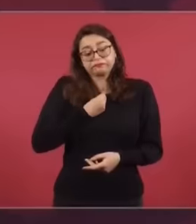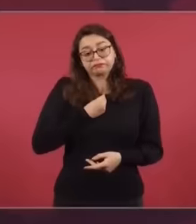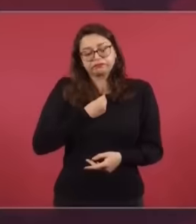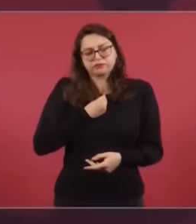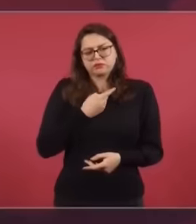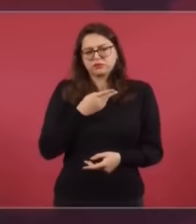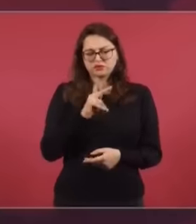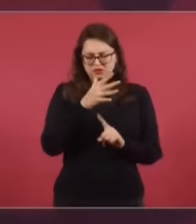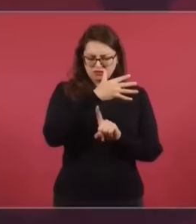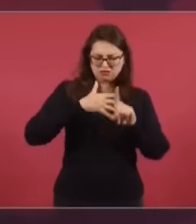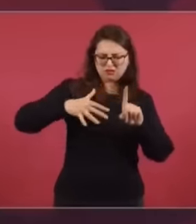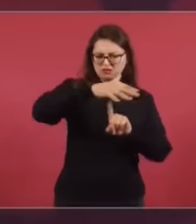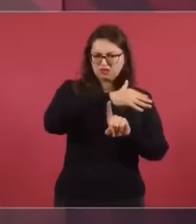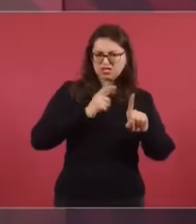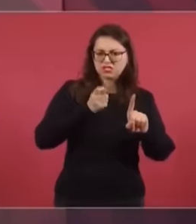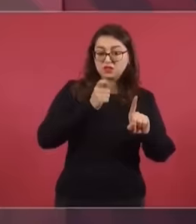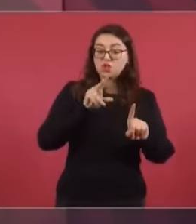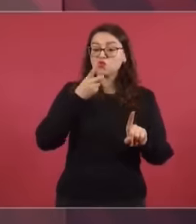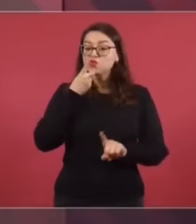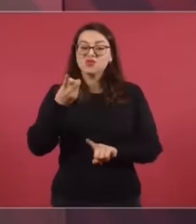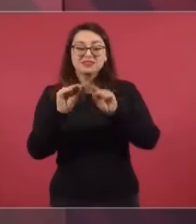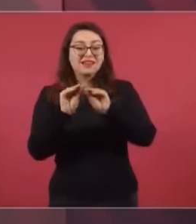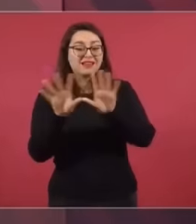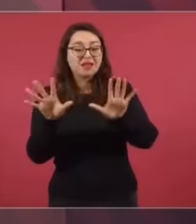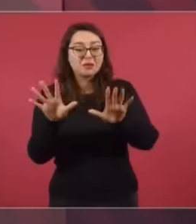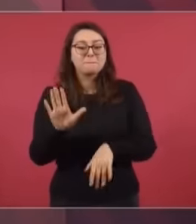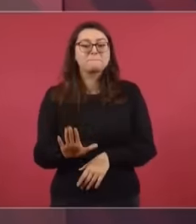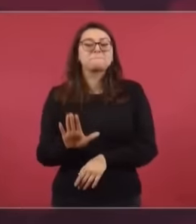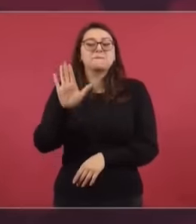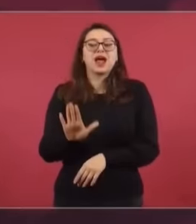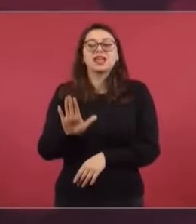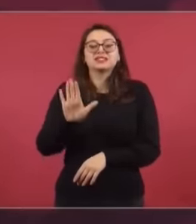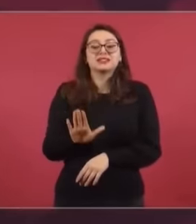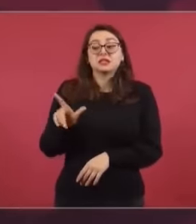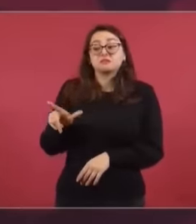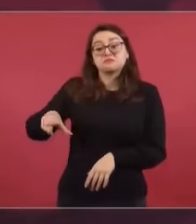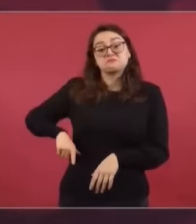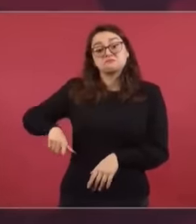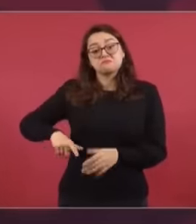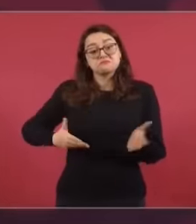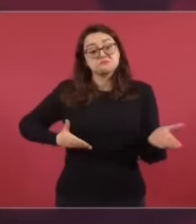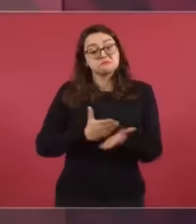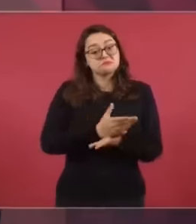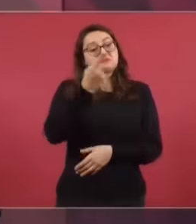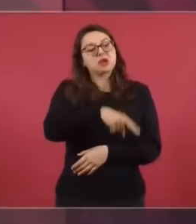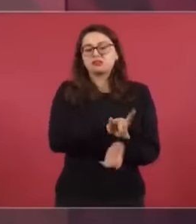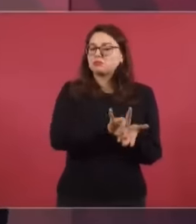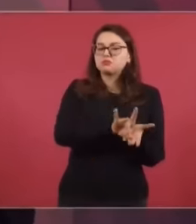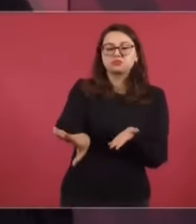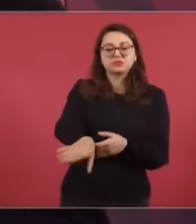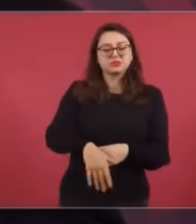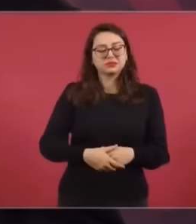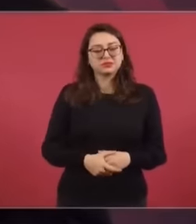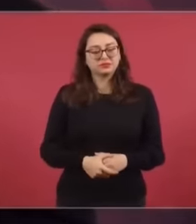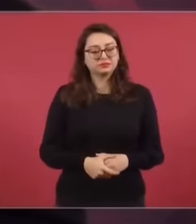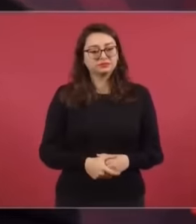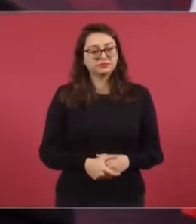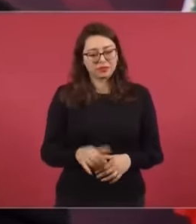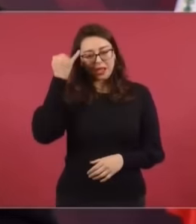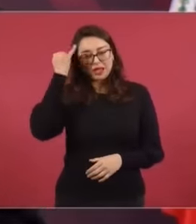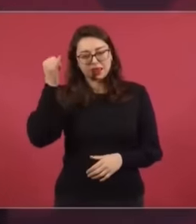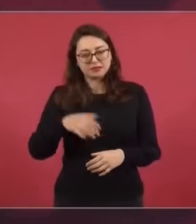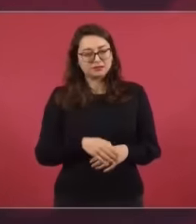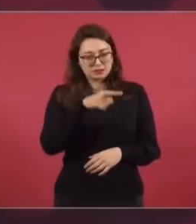Deja ahí. Atrever de que yo le pedí a Francisco González del Milenio, oye, esta señora